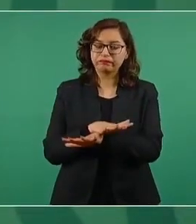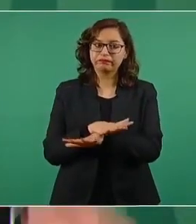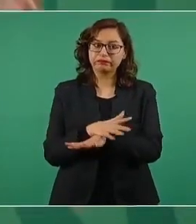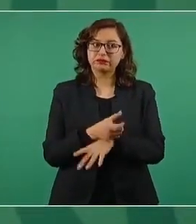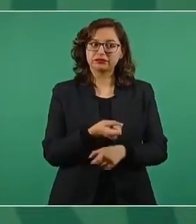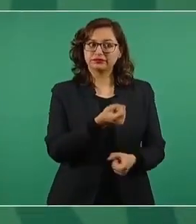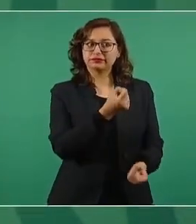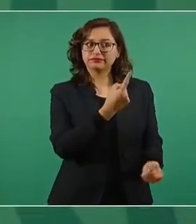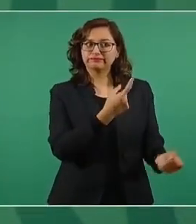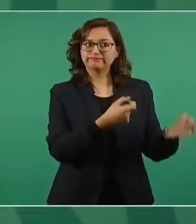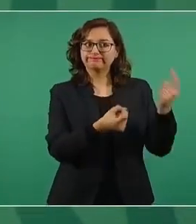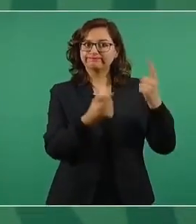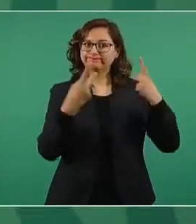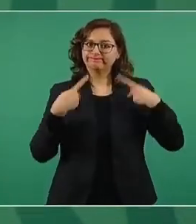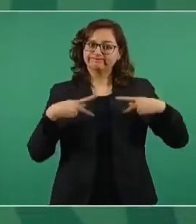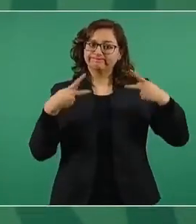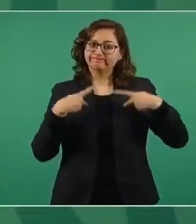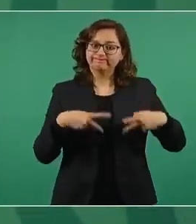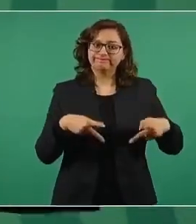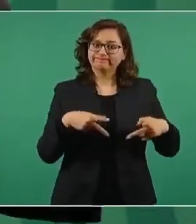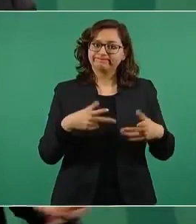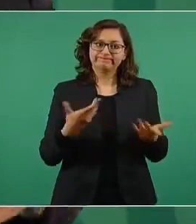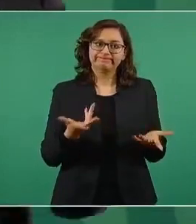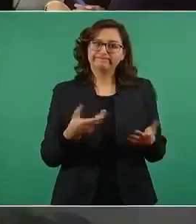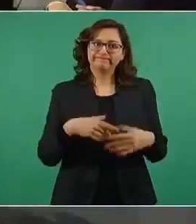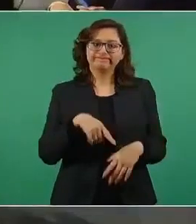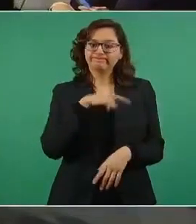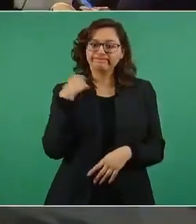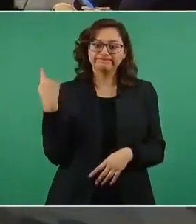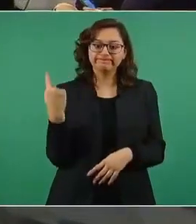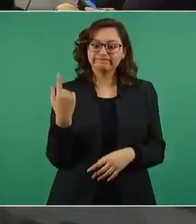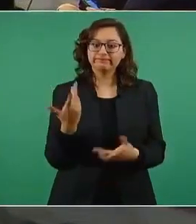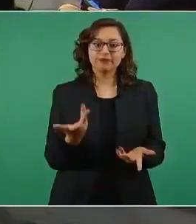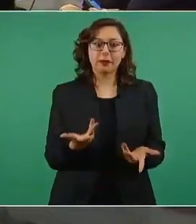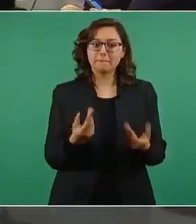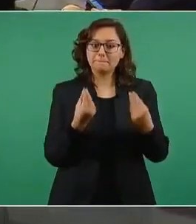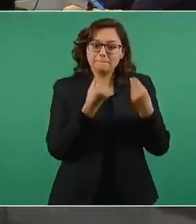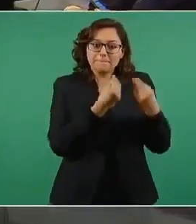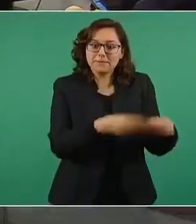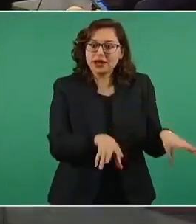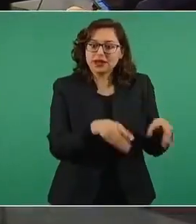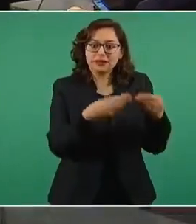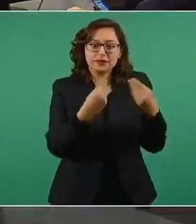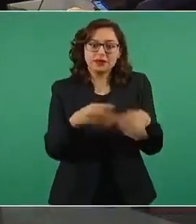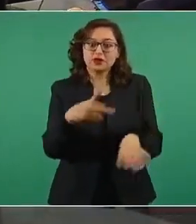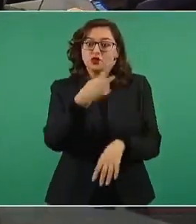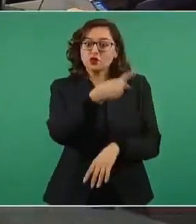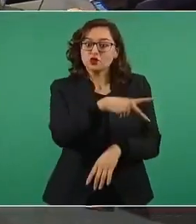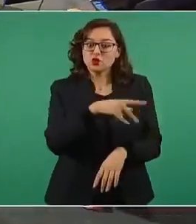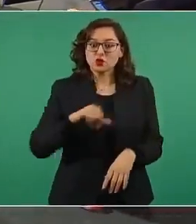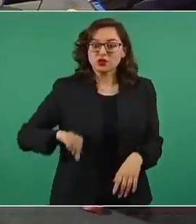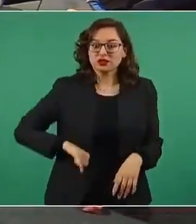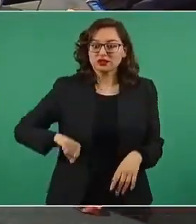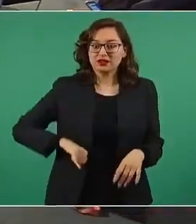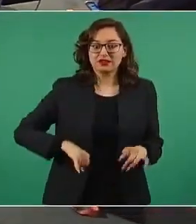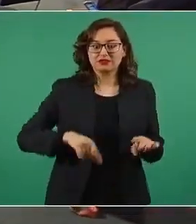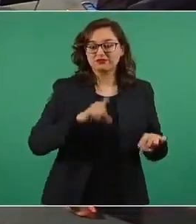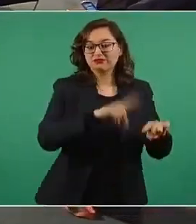Habían ya mecanismos establecidos. Entonces, cuando ya no se puede